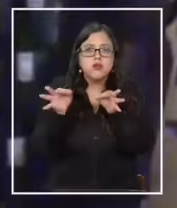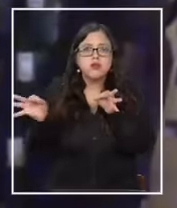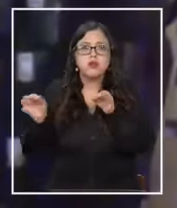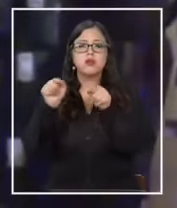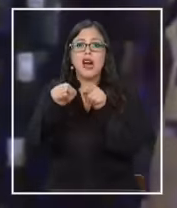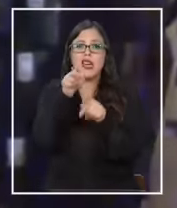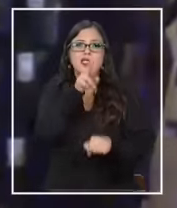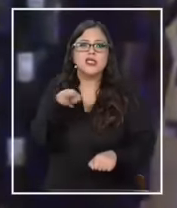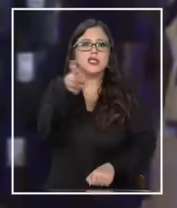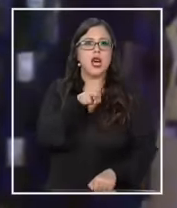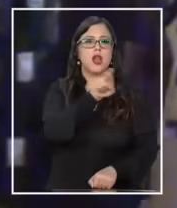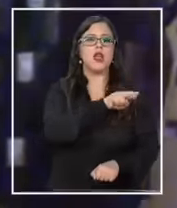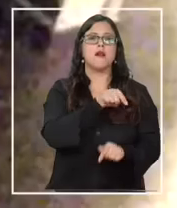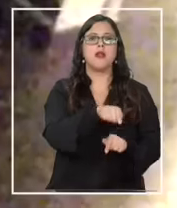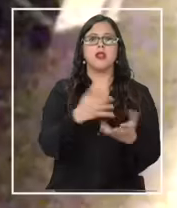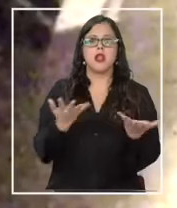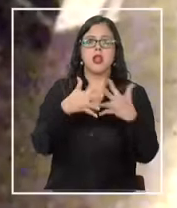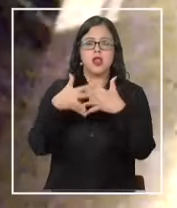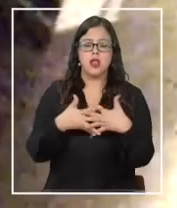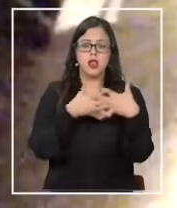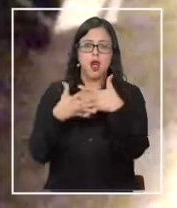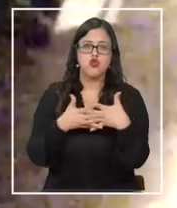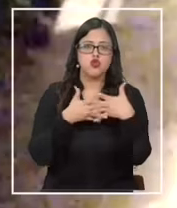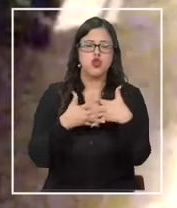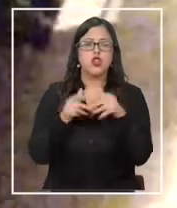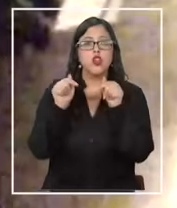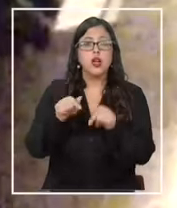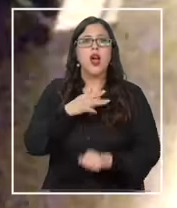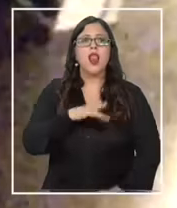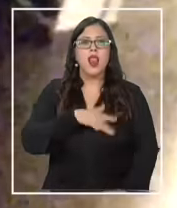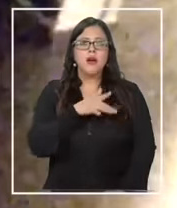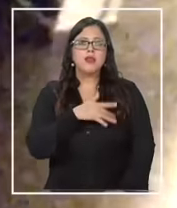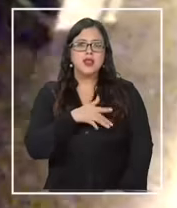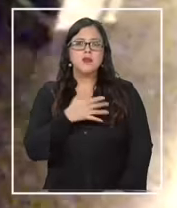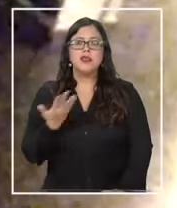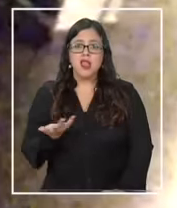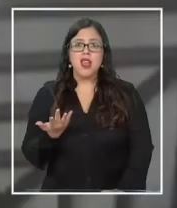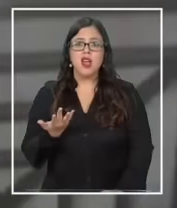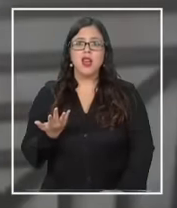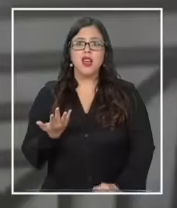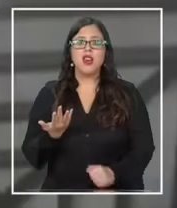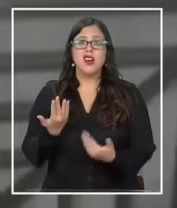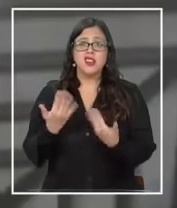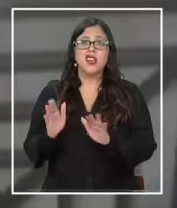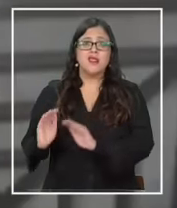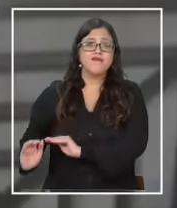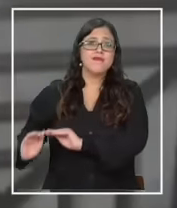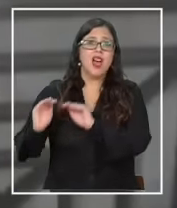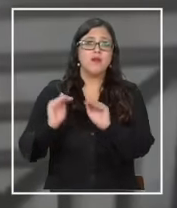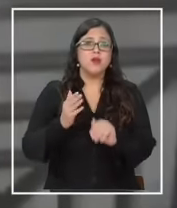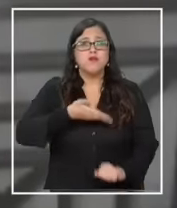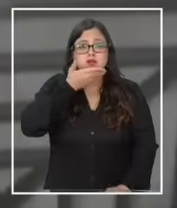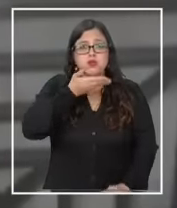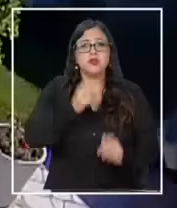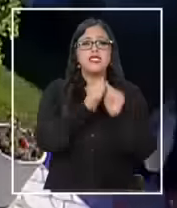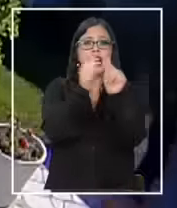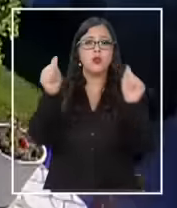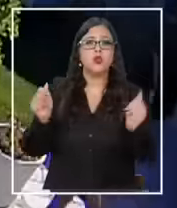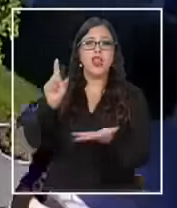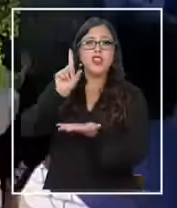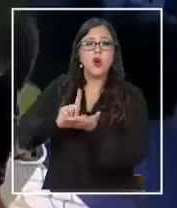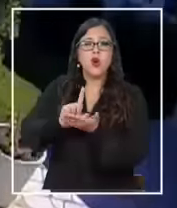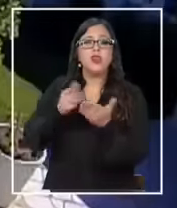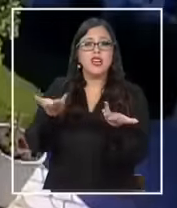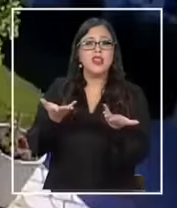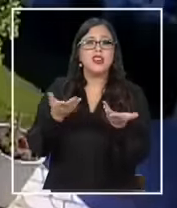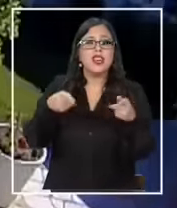que se repite a lo largo del territorio estadounidense y que lamentablemente respalda los argumentos de las autoridades locales en